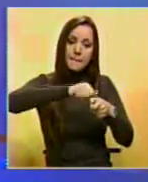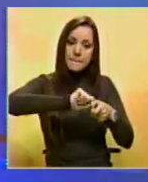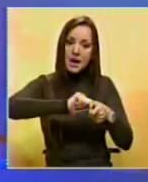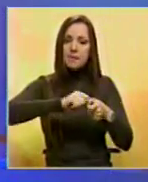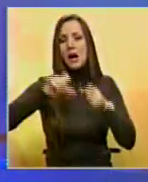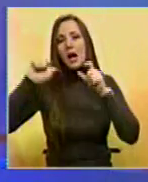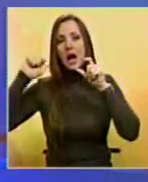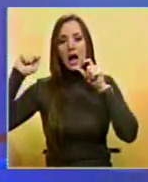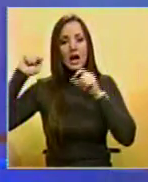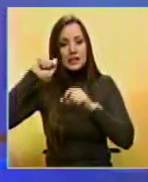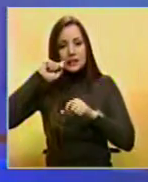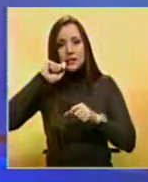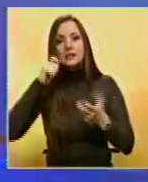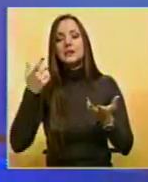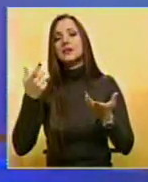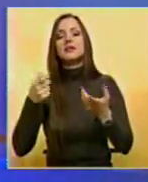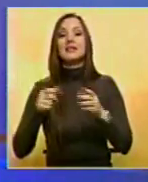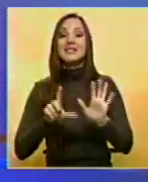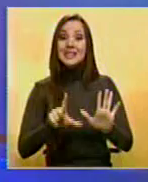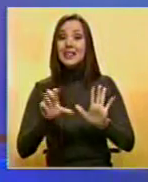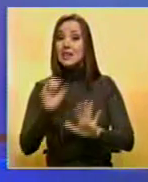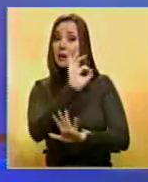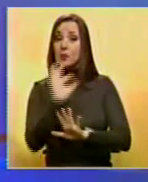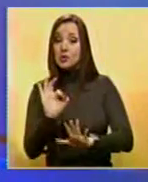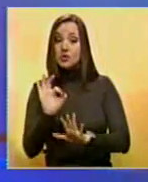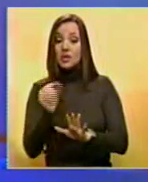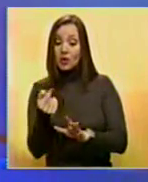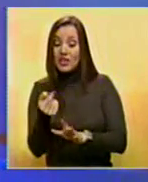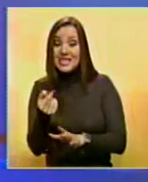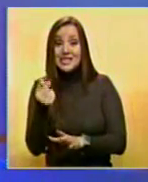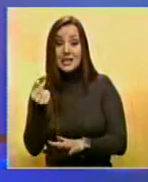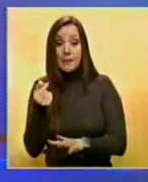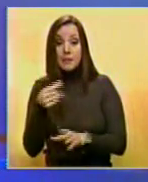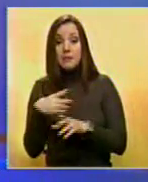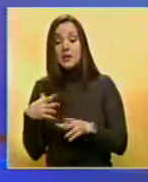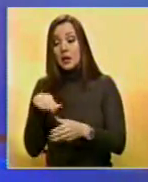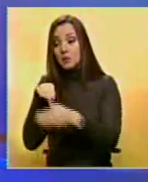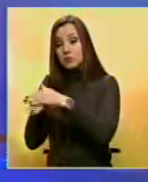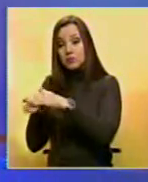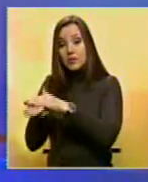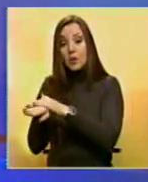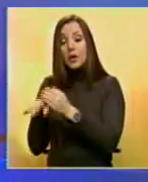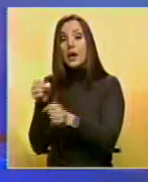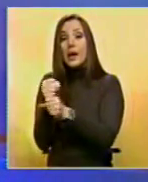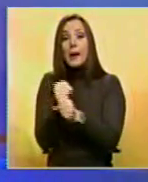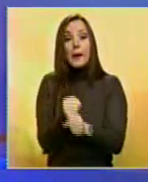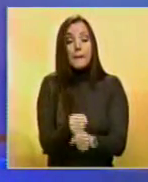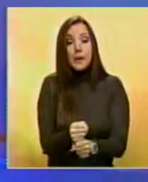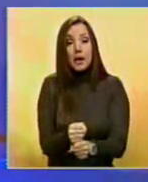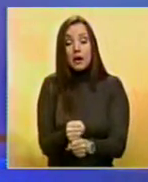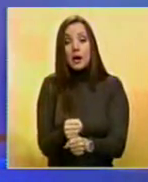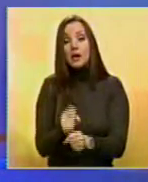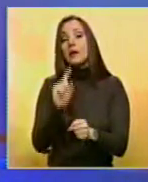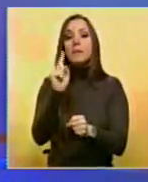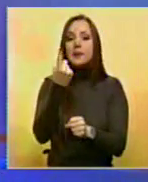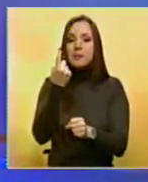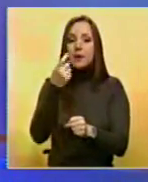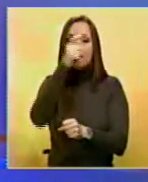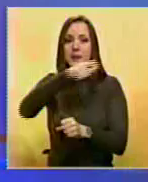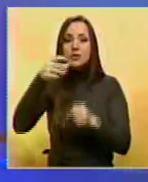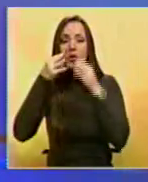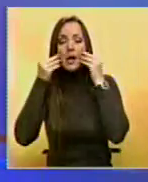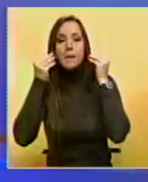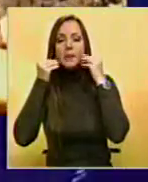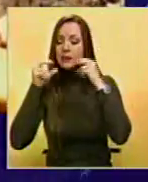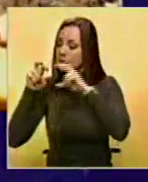70% de las semillas para sembrar el tubérculo en el país se encuentran almacenadas a la espera de ser inspeccionadas por especialistas del gobierno